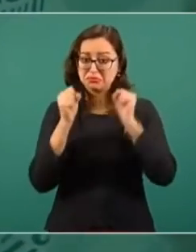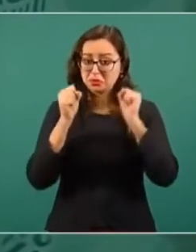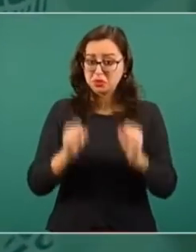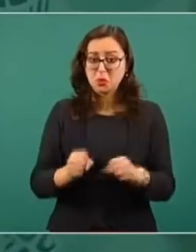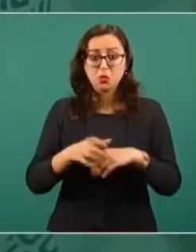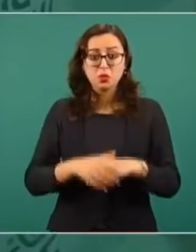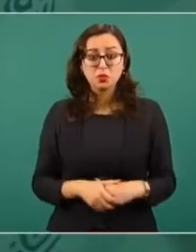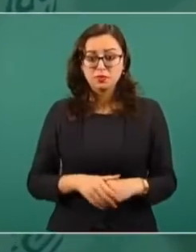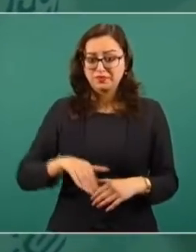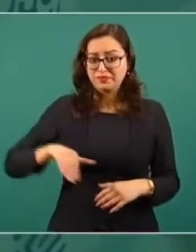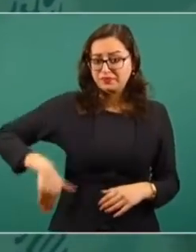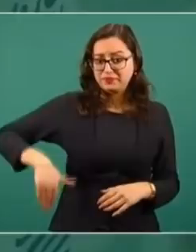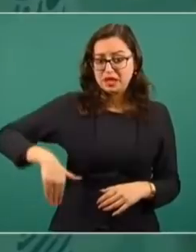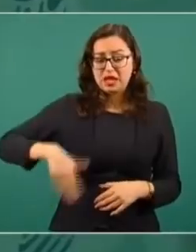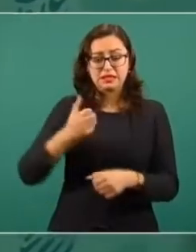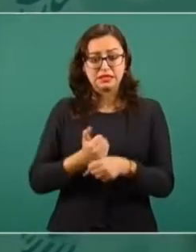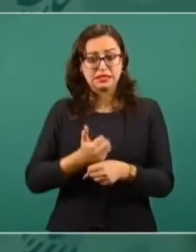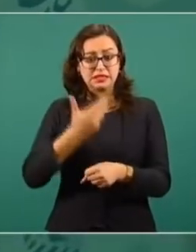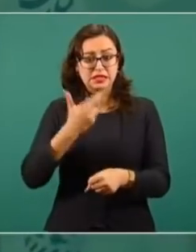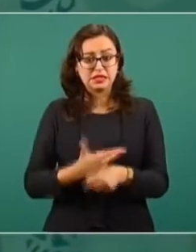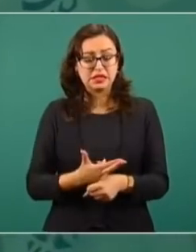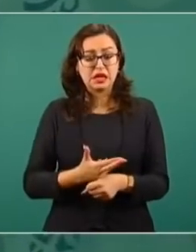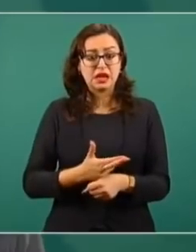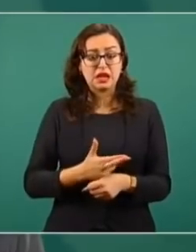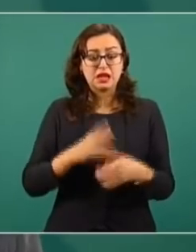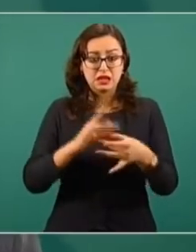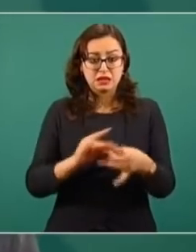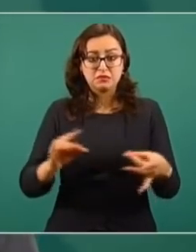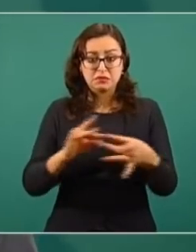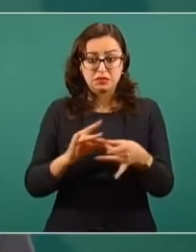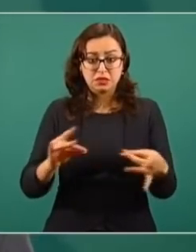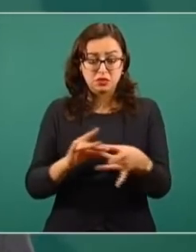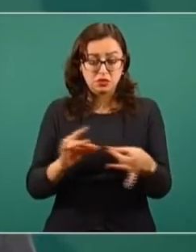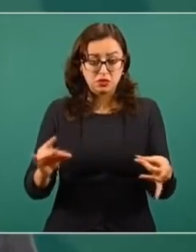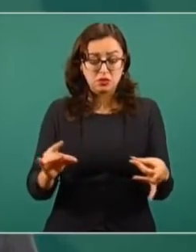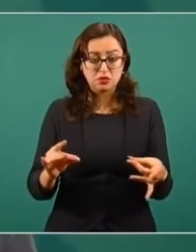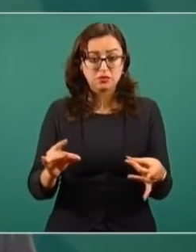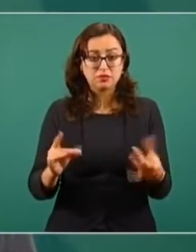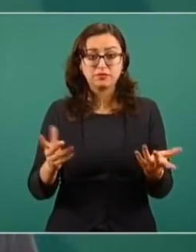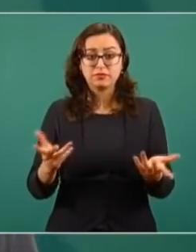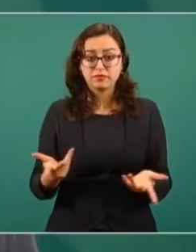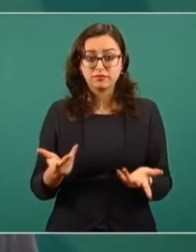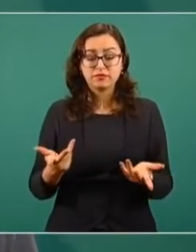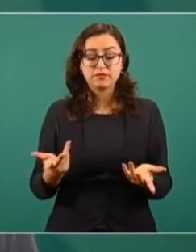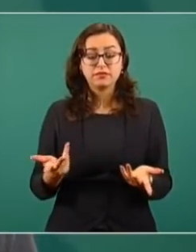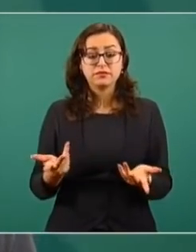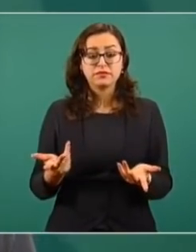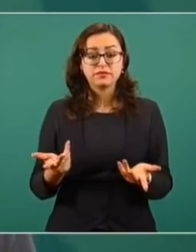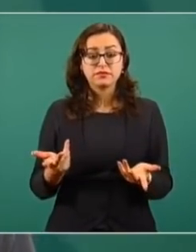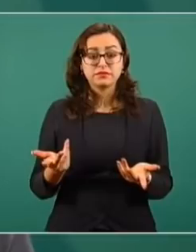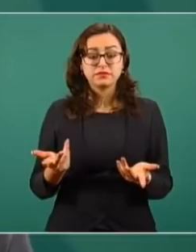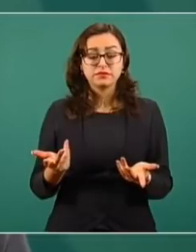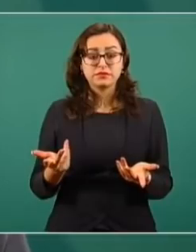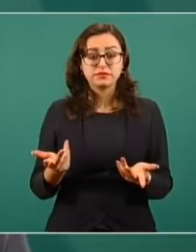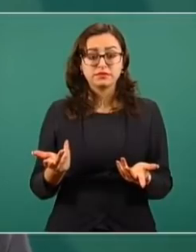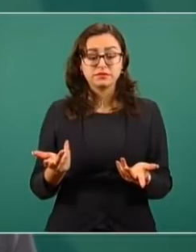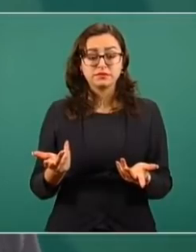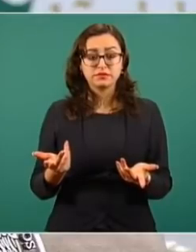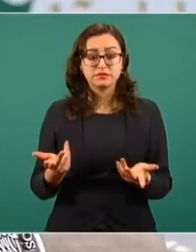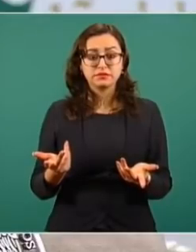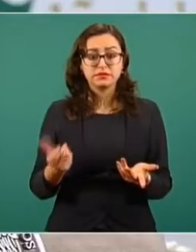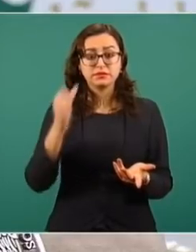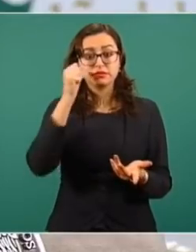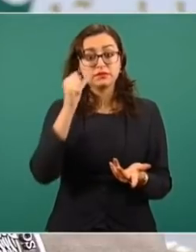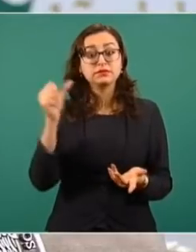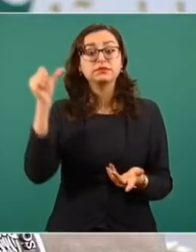algo importante que no debemos de dejar pasar. Ayer se acuerda